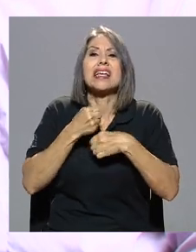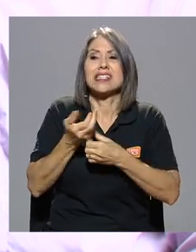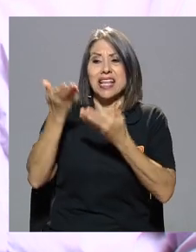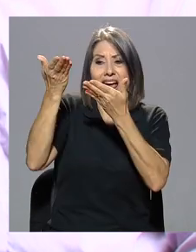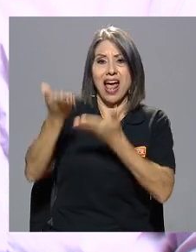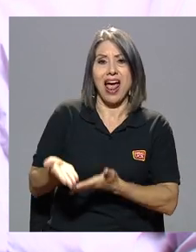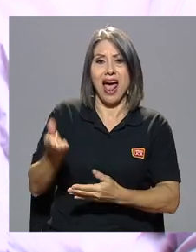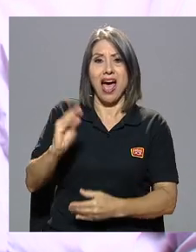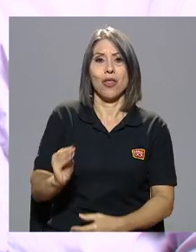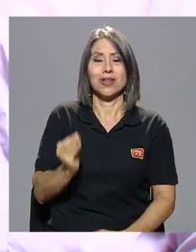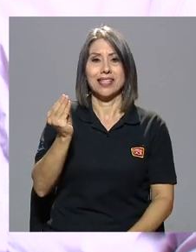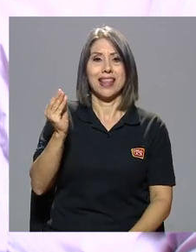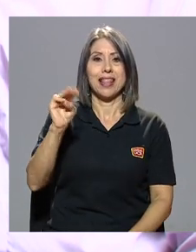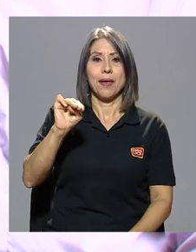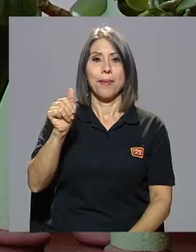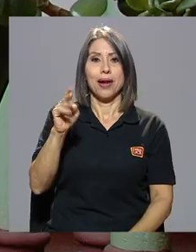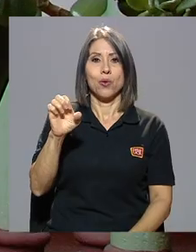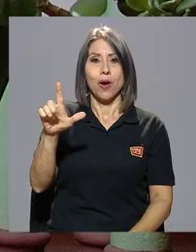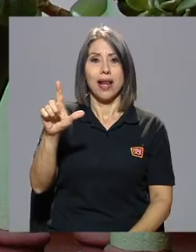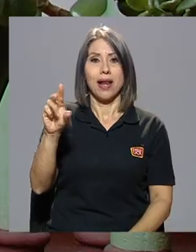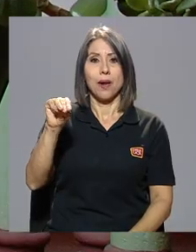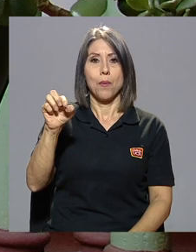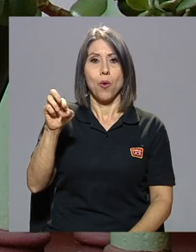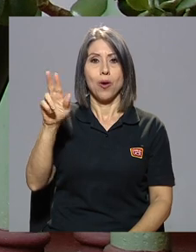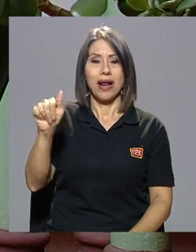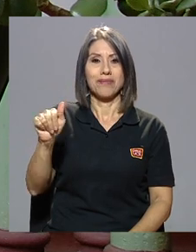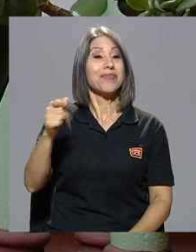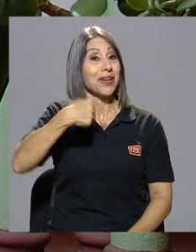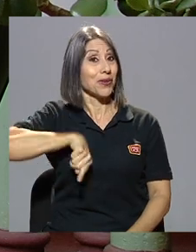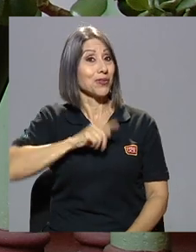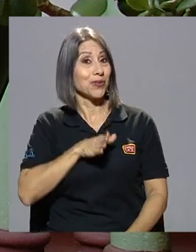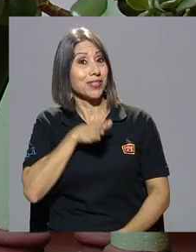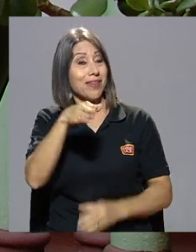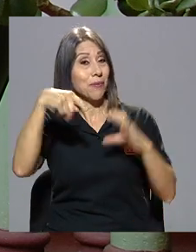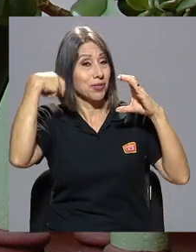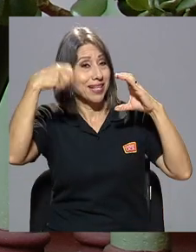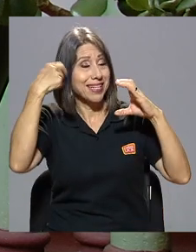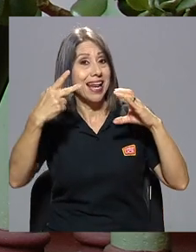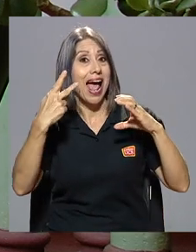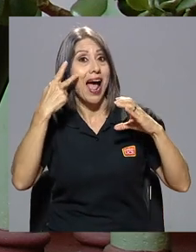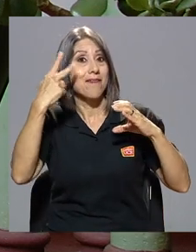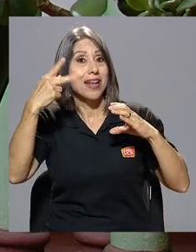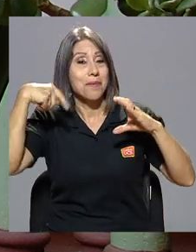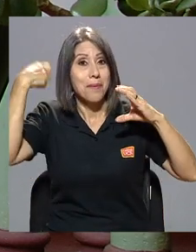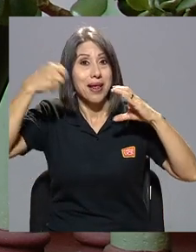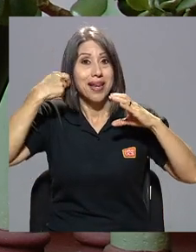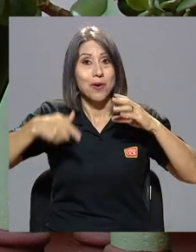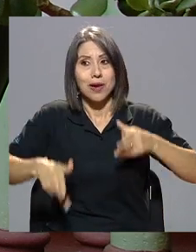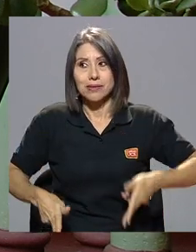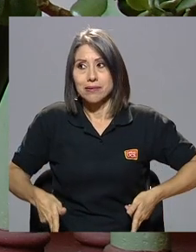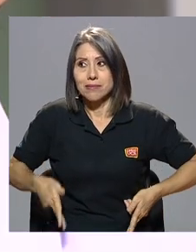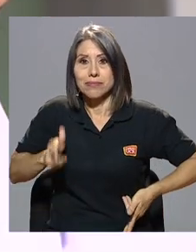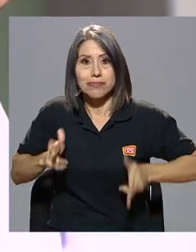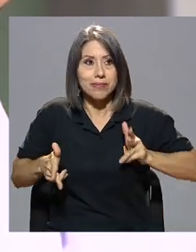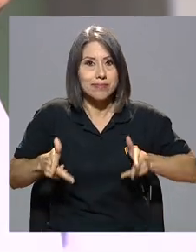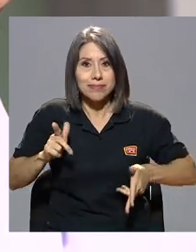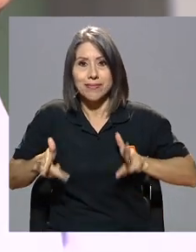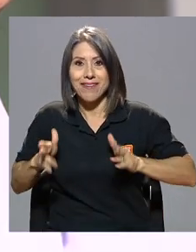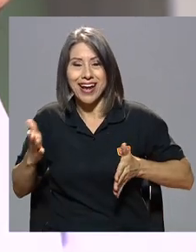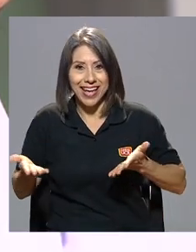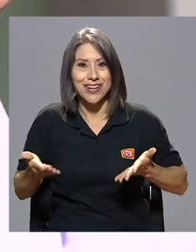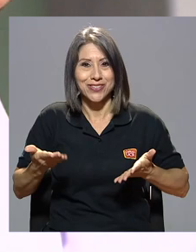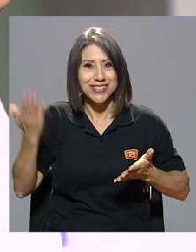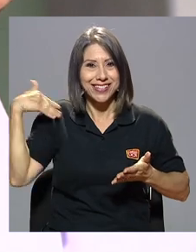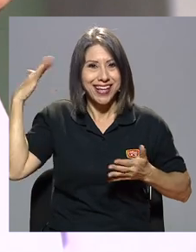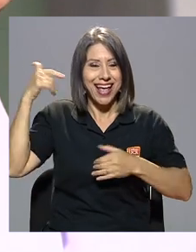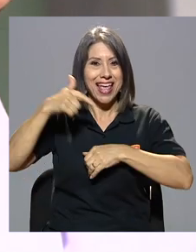hacía el adolescente Manuel Moro? íbamos al cine, íbamos al cine a ver películas de vaqueros en